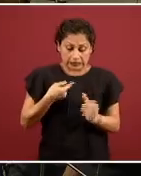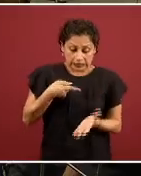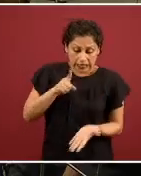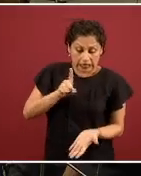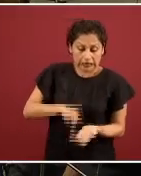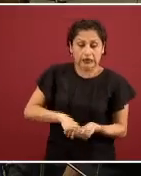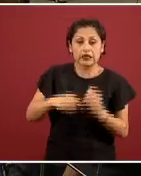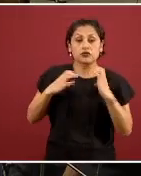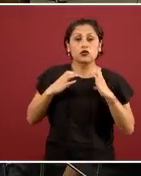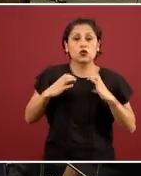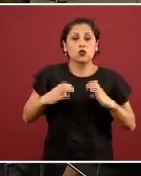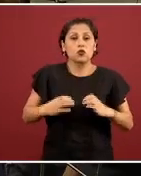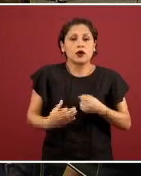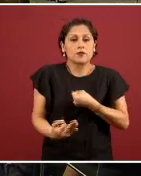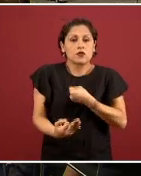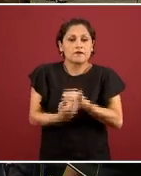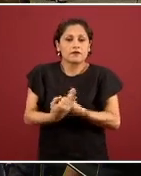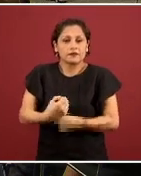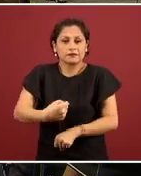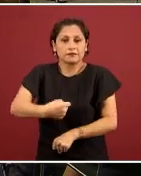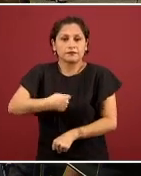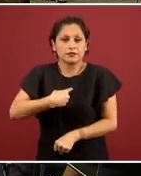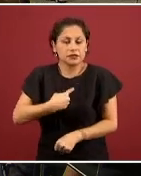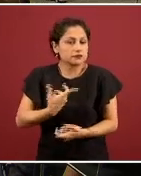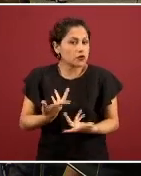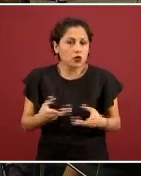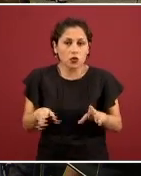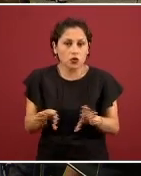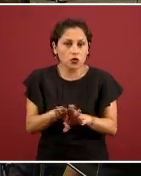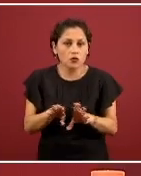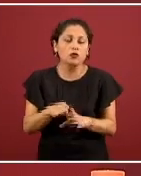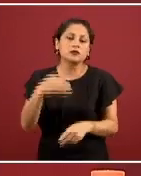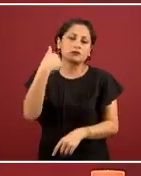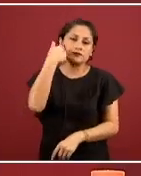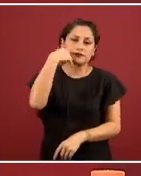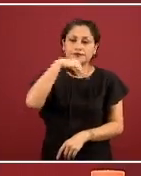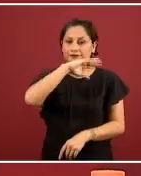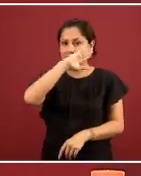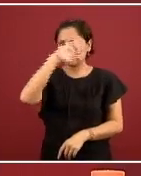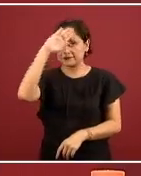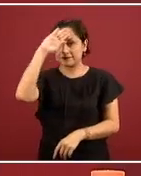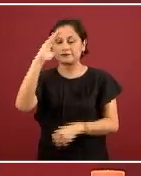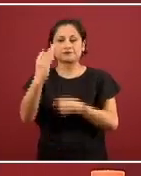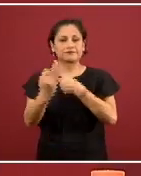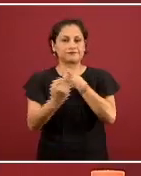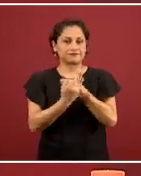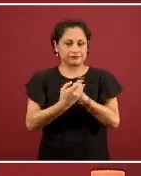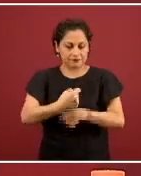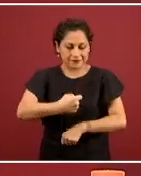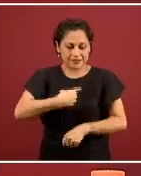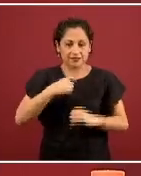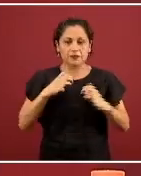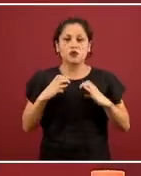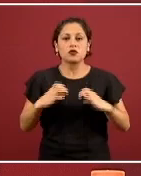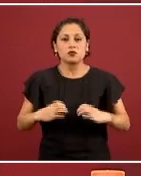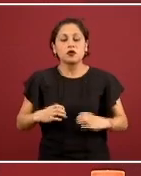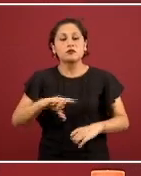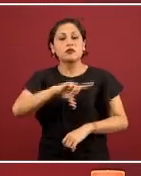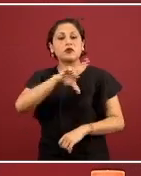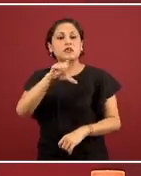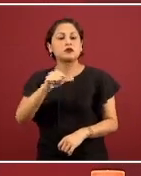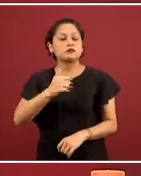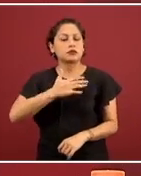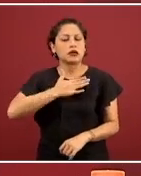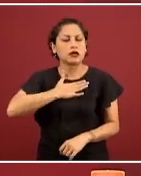la que va acompañada de fiebre, como uno de los síntomas cardinales. La tos seca, generalmente, es producto